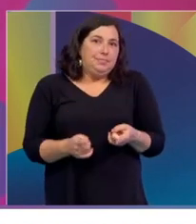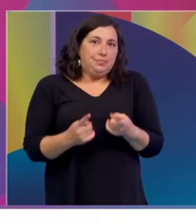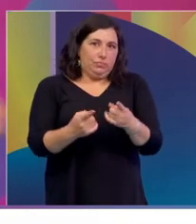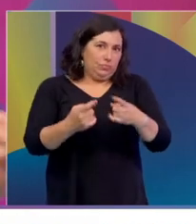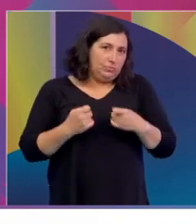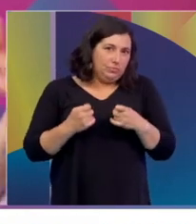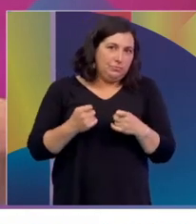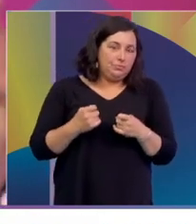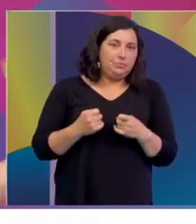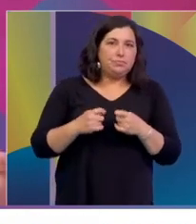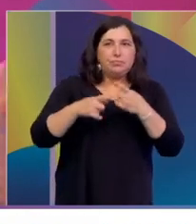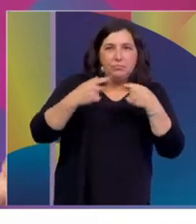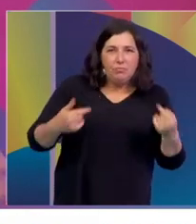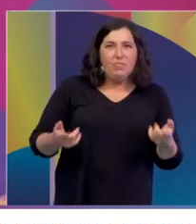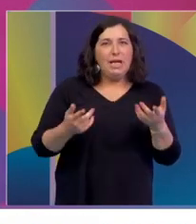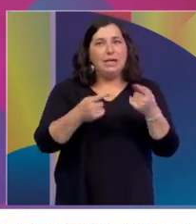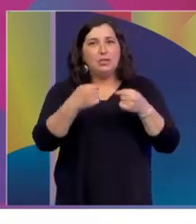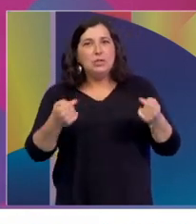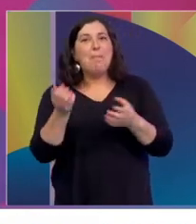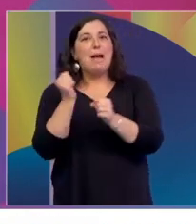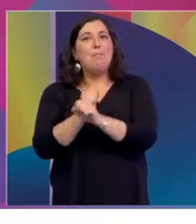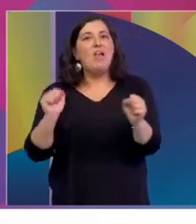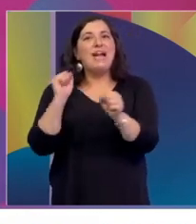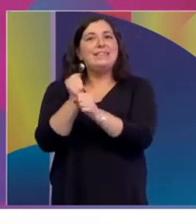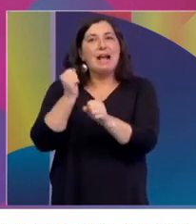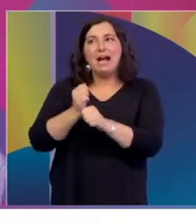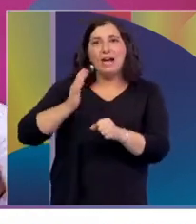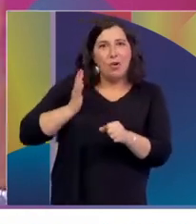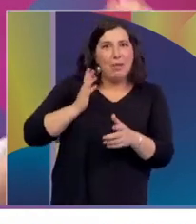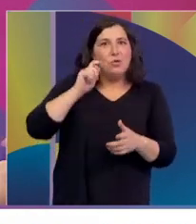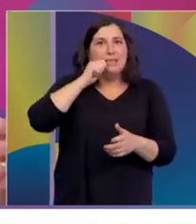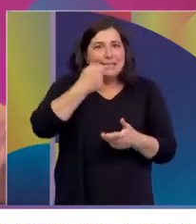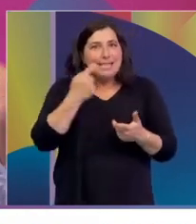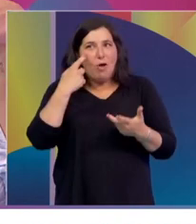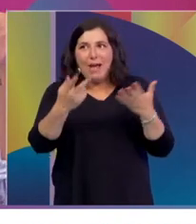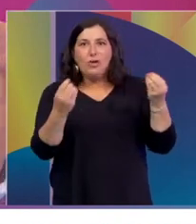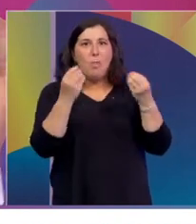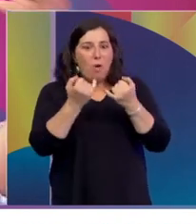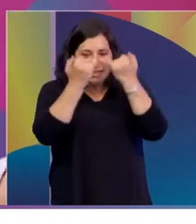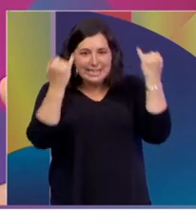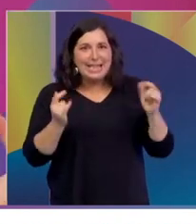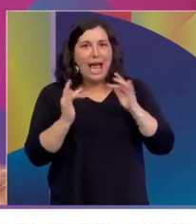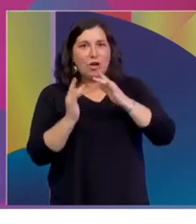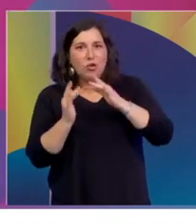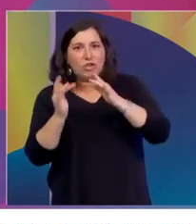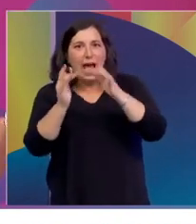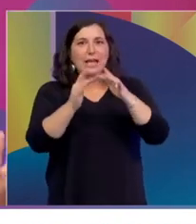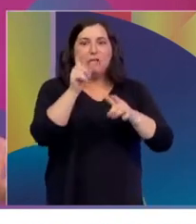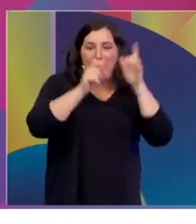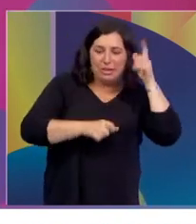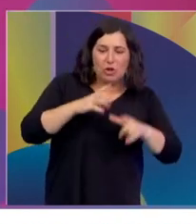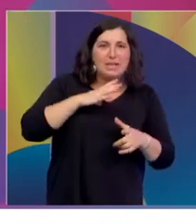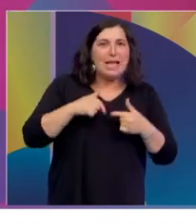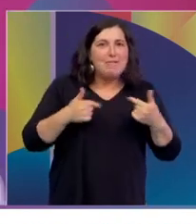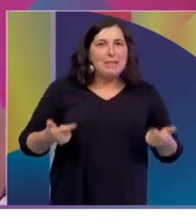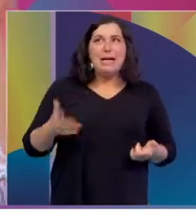sobre todo, obviamente, materiales o insumos para trabajar con las mujeres. Fue súper lindo ver cómo seguía se conectaron, gente que tenía, no sé, materiales, mujeres que trabajan